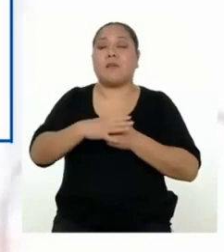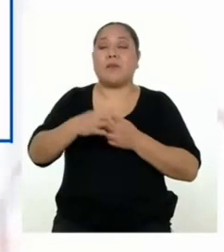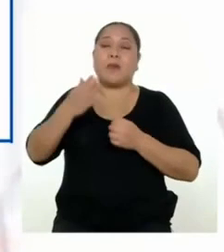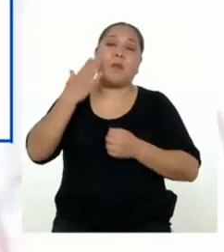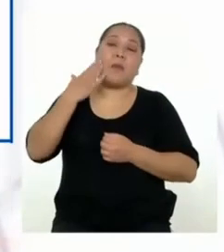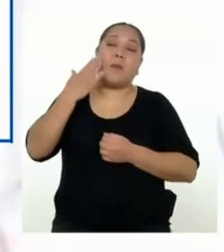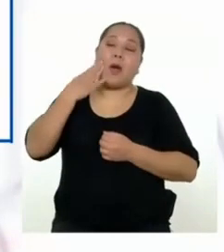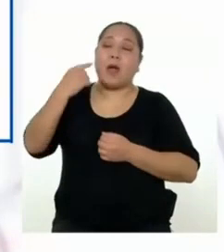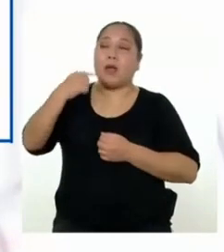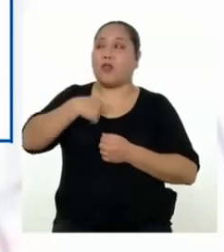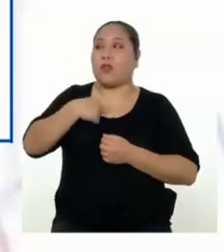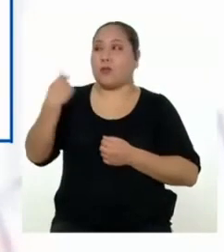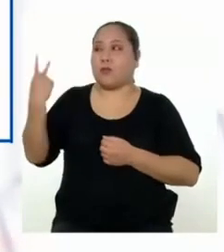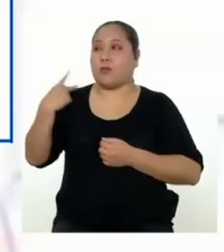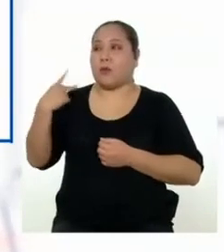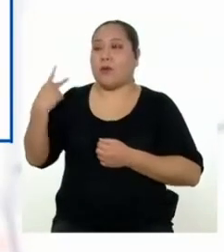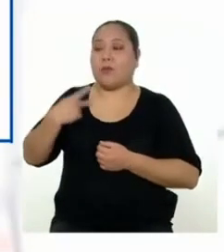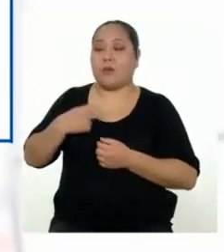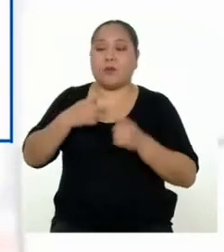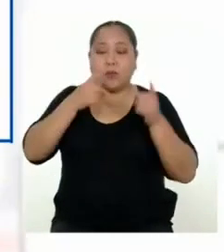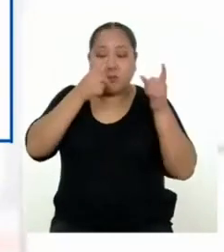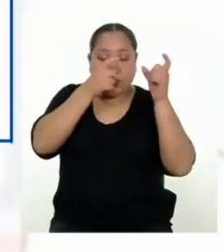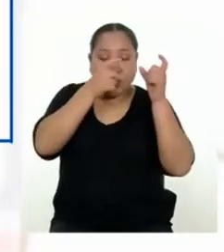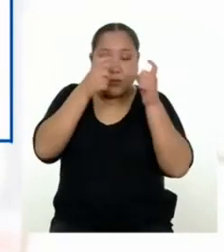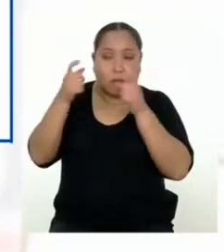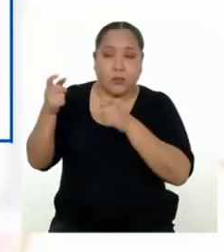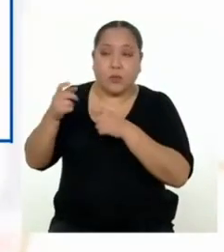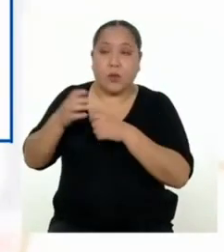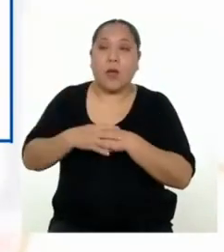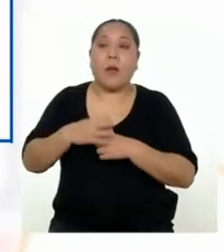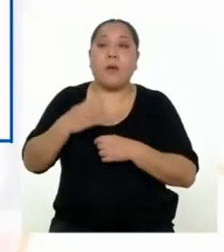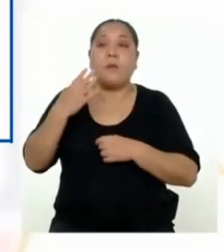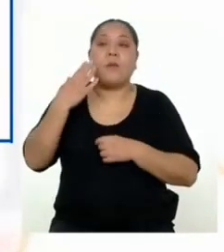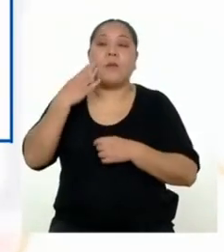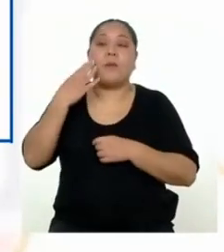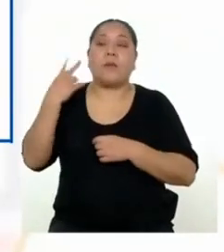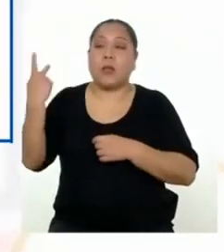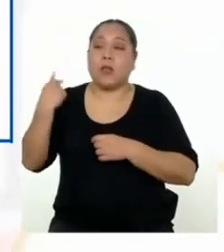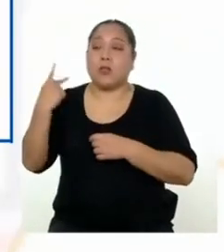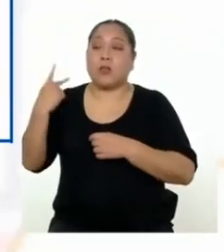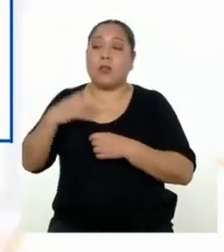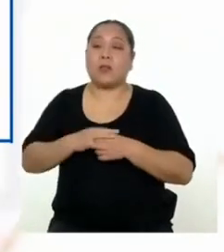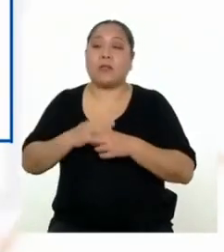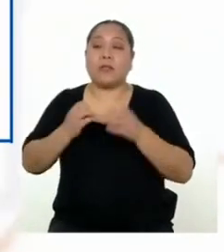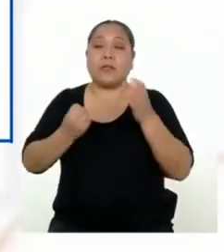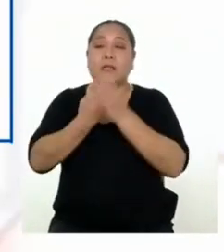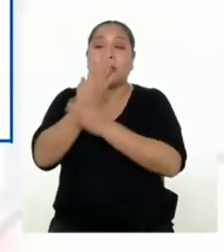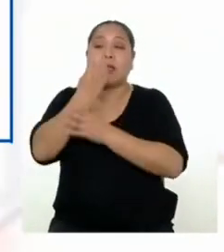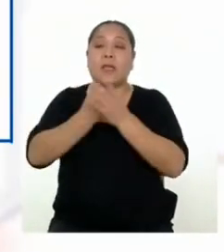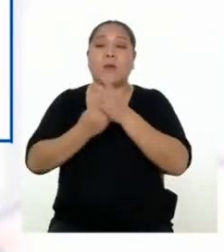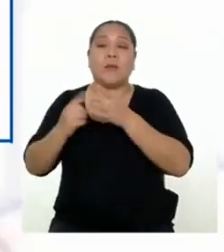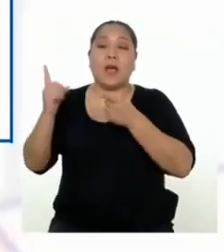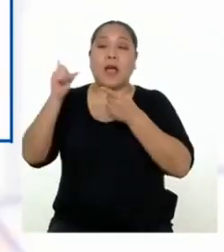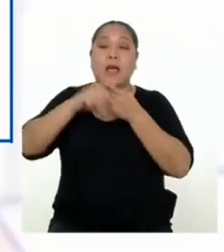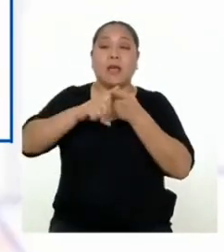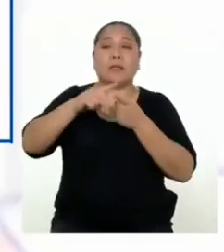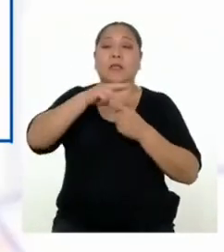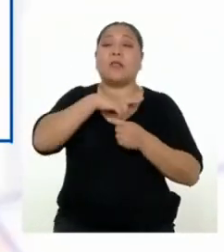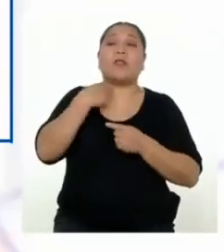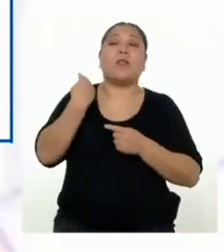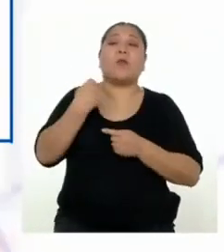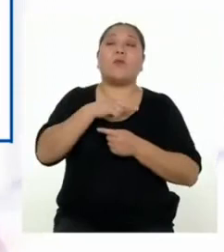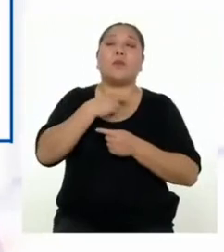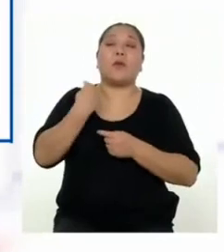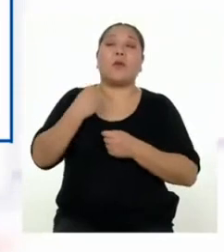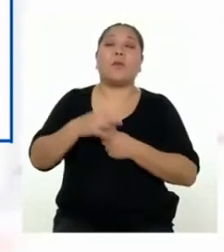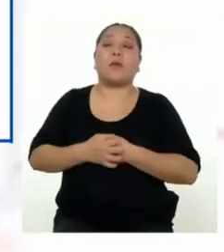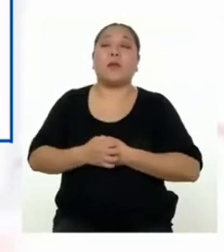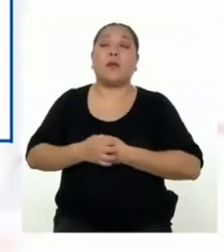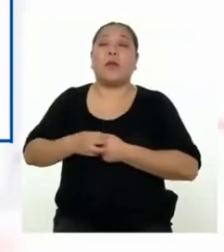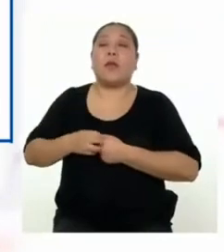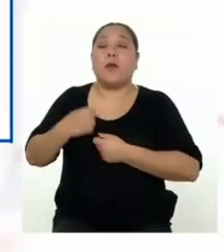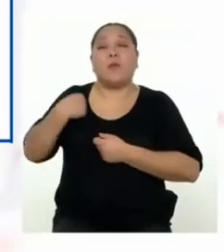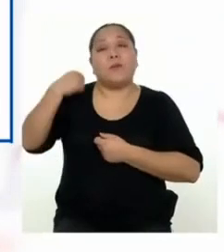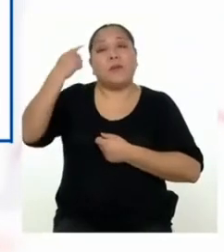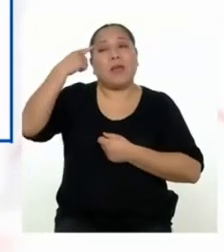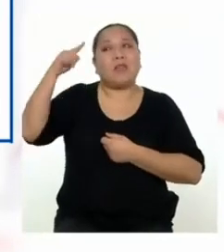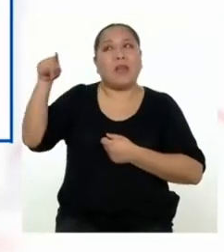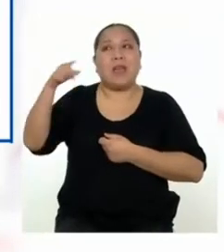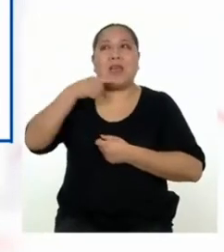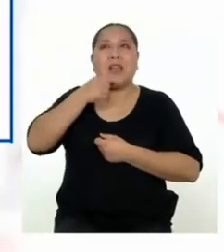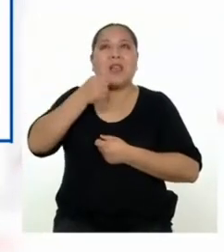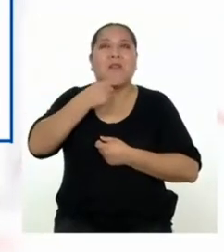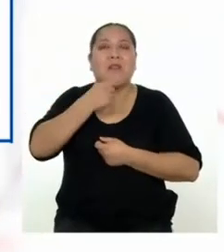seremos mi mamá y yo. Lo haremos desde septiembre hasta noviembre. Creo que a mi mamá le gustará hacer el seguimiento del